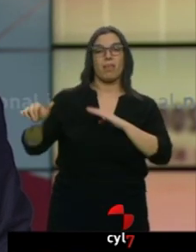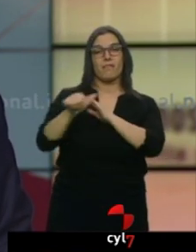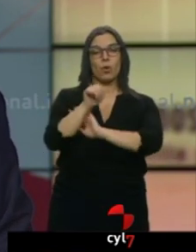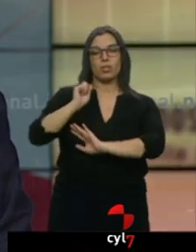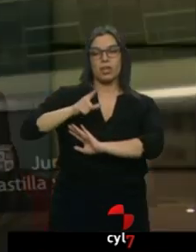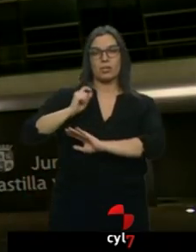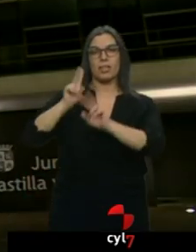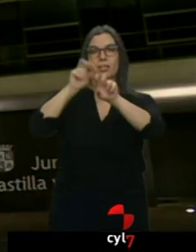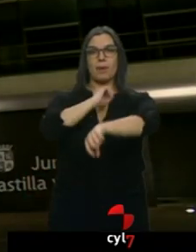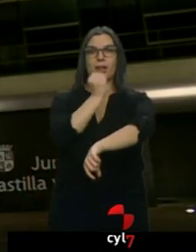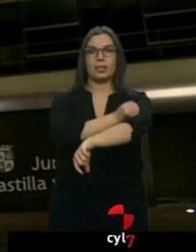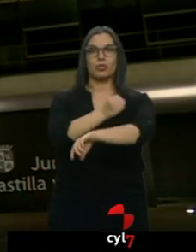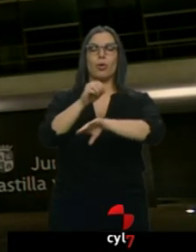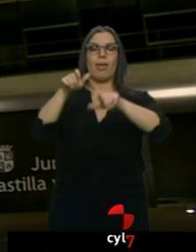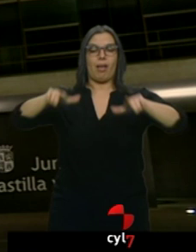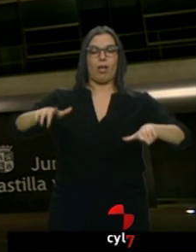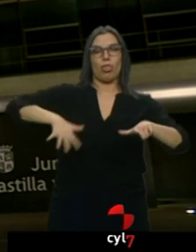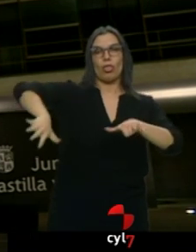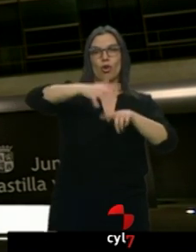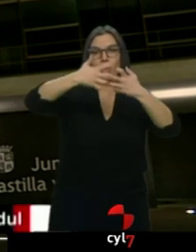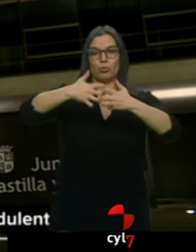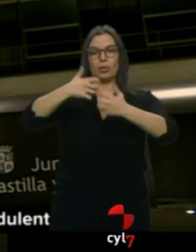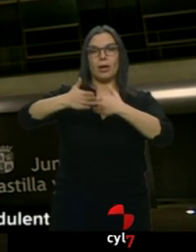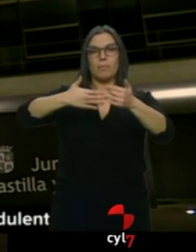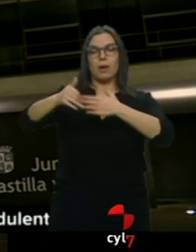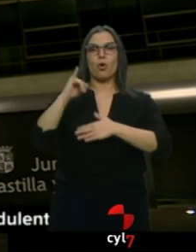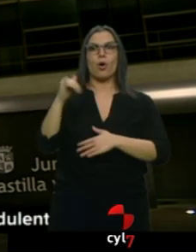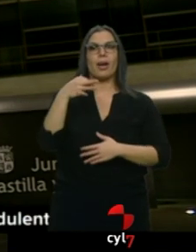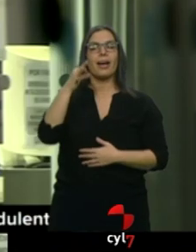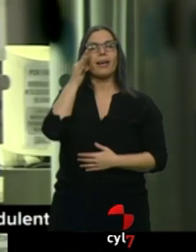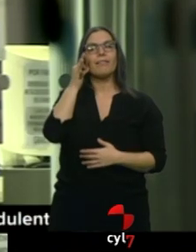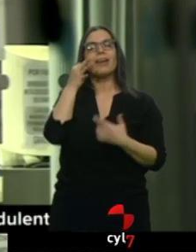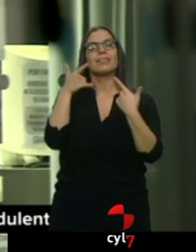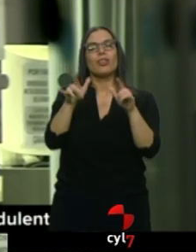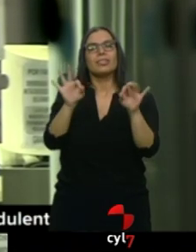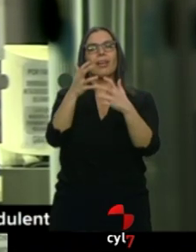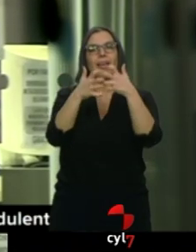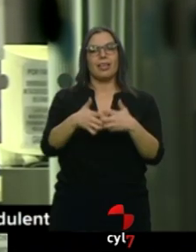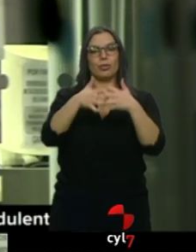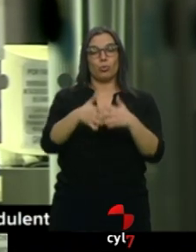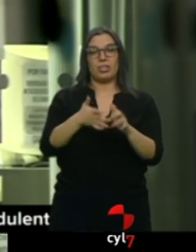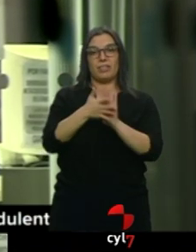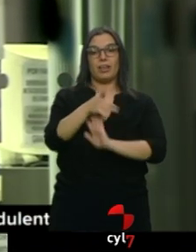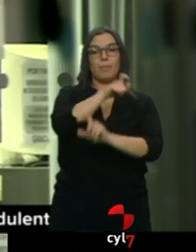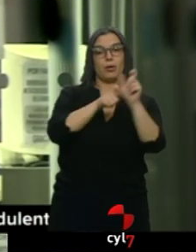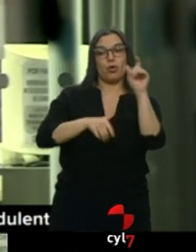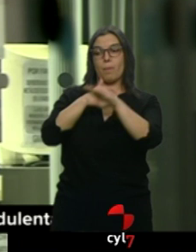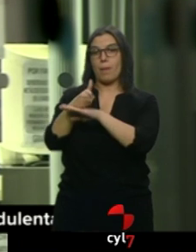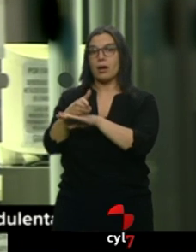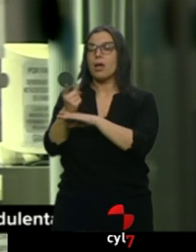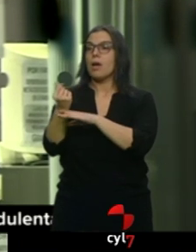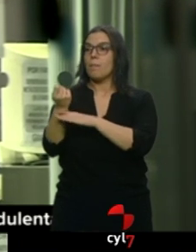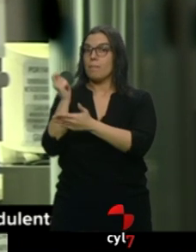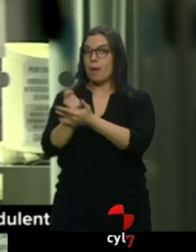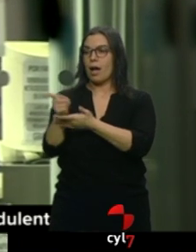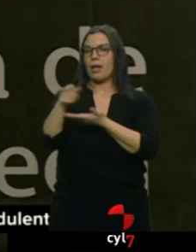industriales realizado por la jefa de sección de Industria. Cobraba en mano por un trámite que nunca llevaba a cabo. El delegado territorial en